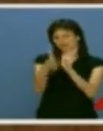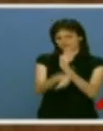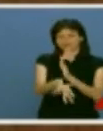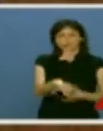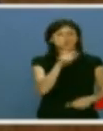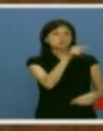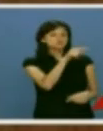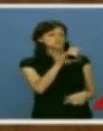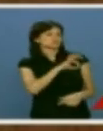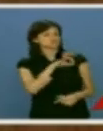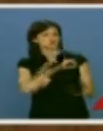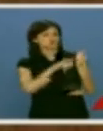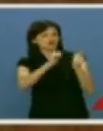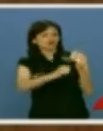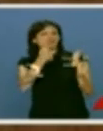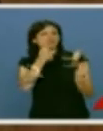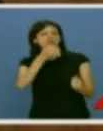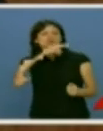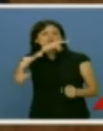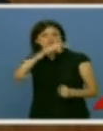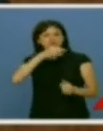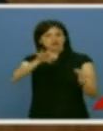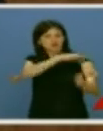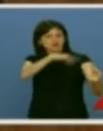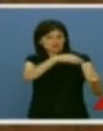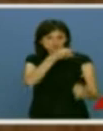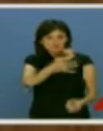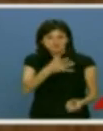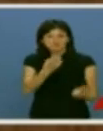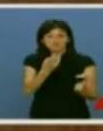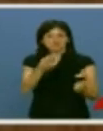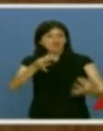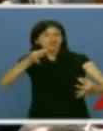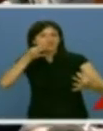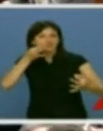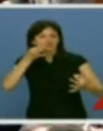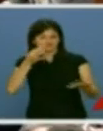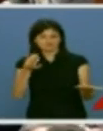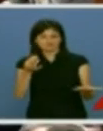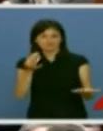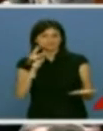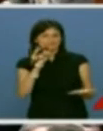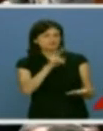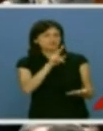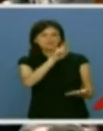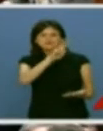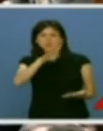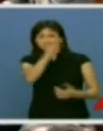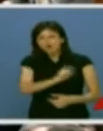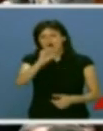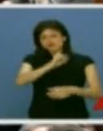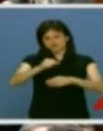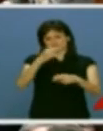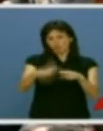usted mismo, señor Herrera, dice cosas que suenan bien, pero que tendrían mucha más credibilidad si no llevaran ustedes 24 años gobernando en esta comunidad.